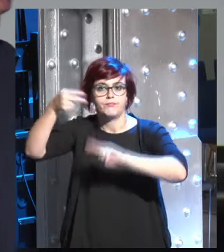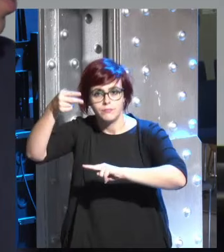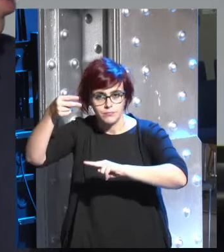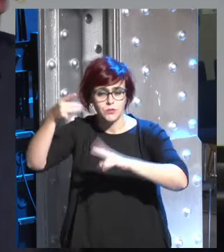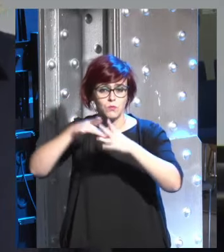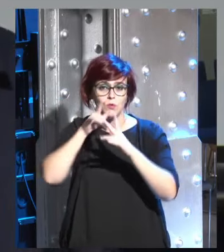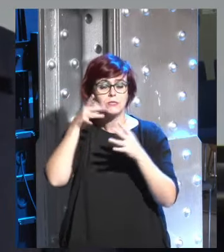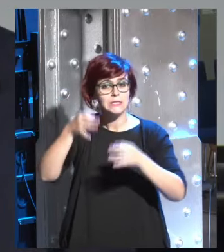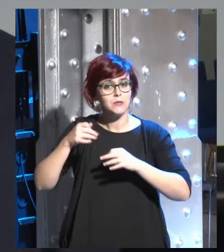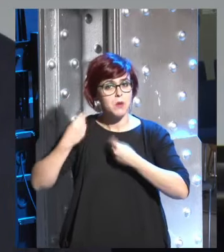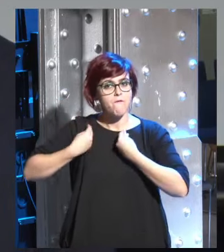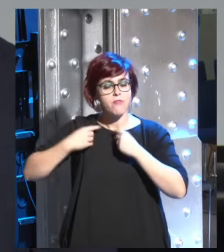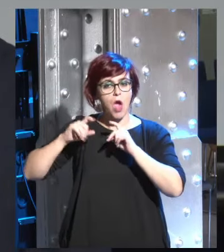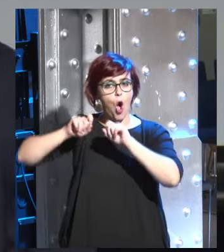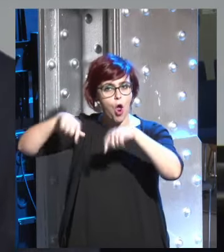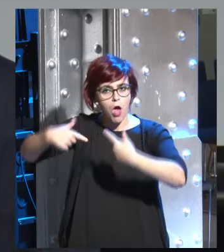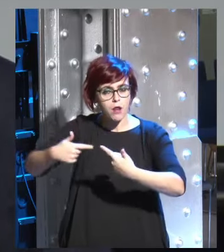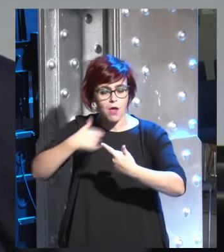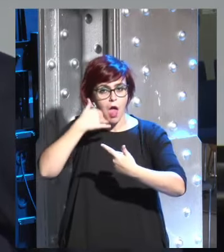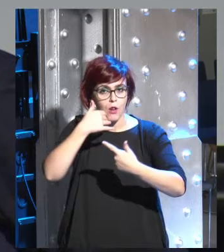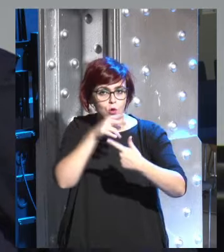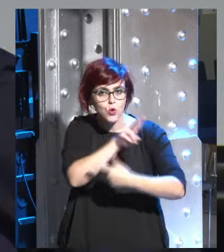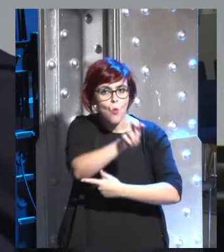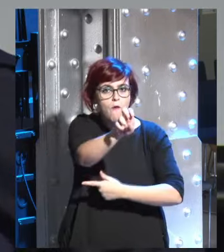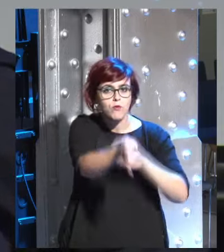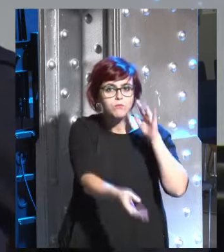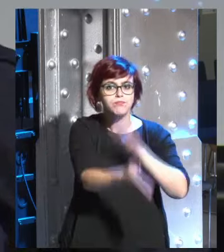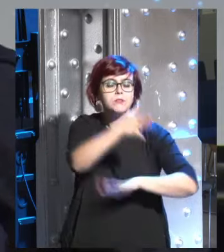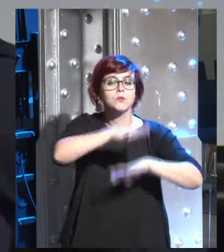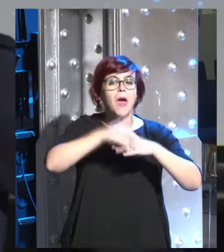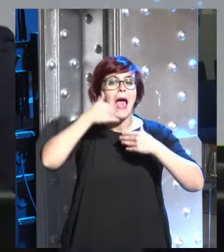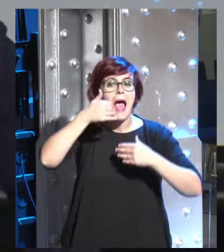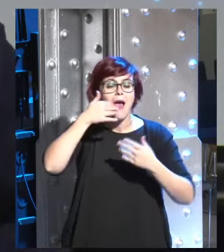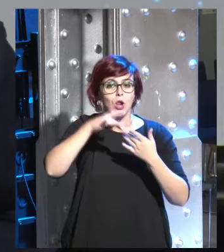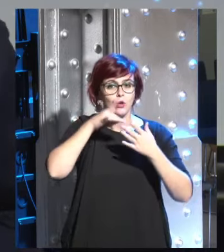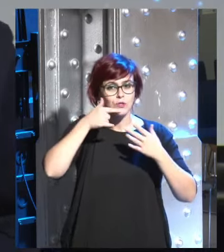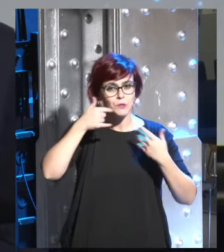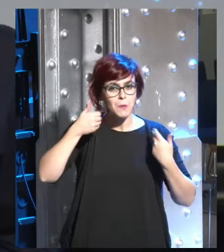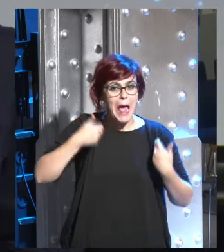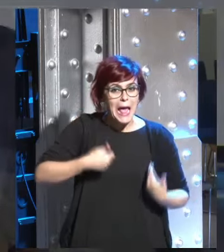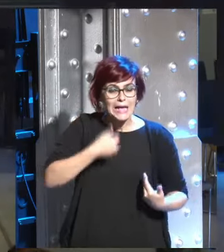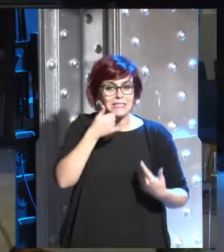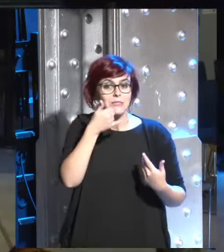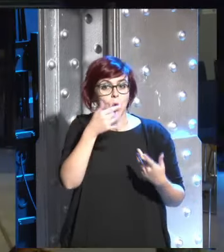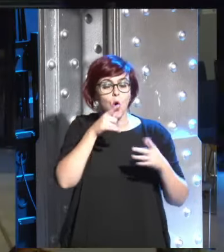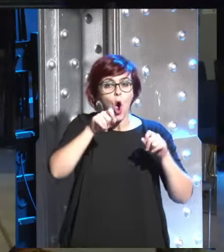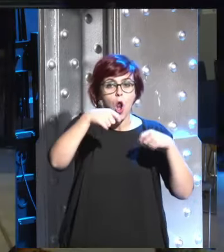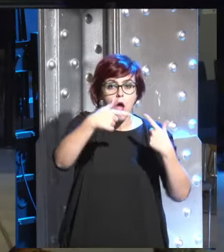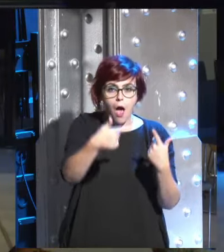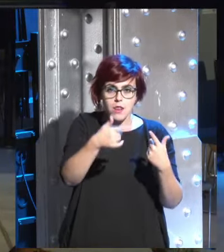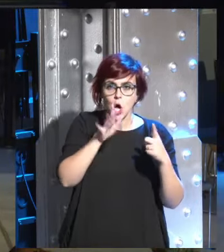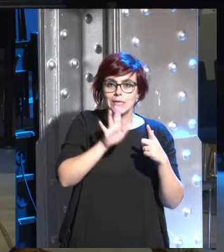toda la vida ha sido orgánica algo nuevo aparecerá aparecerá la existencia orgánica y si eso tiene éxito